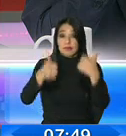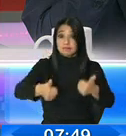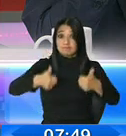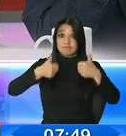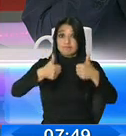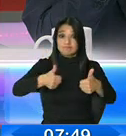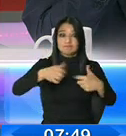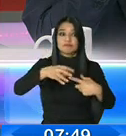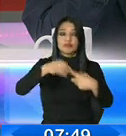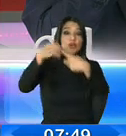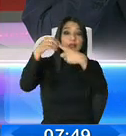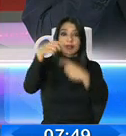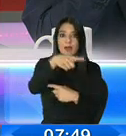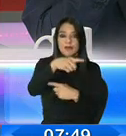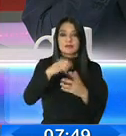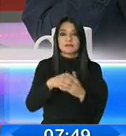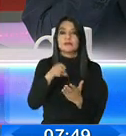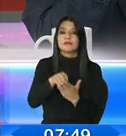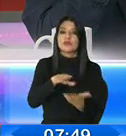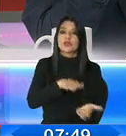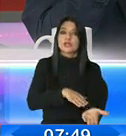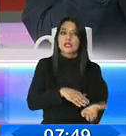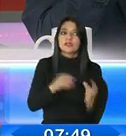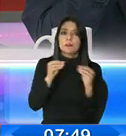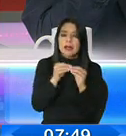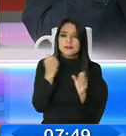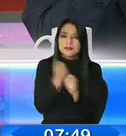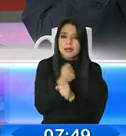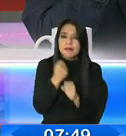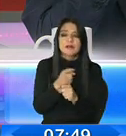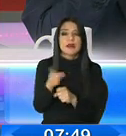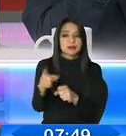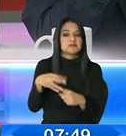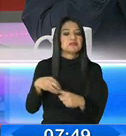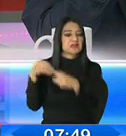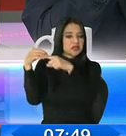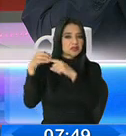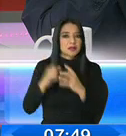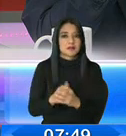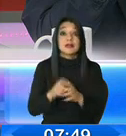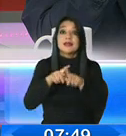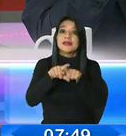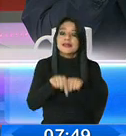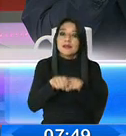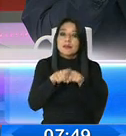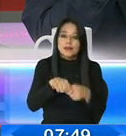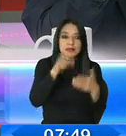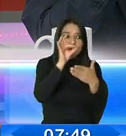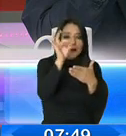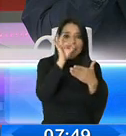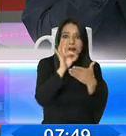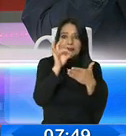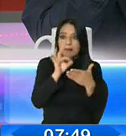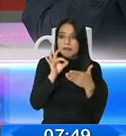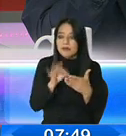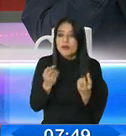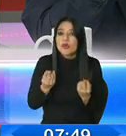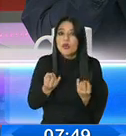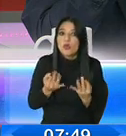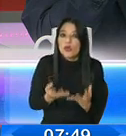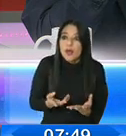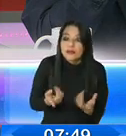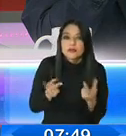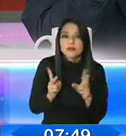priorización. Un proyecto que genere altas fuentes de empleo tendrá priorización. Es decir, serán calificaciones cuantitativas y